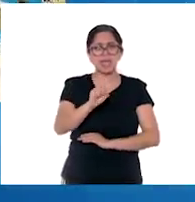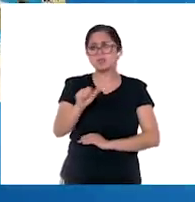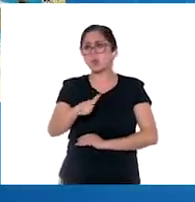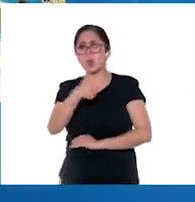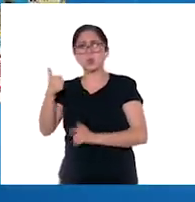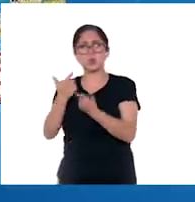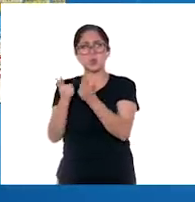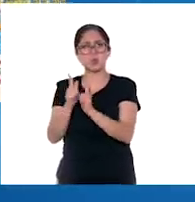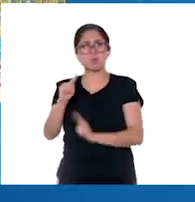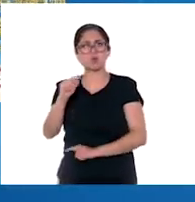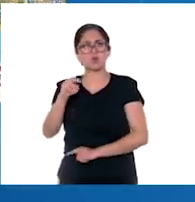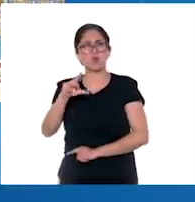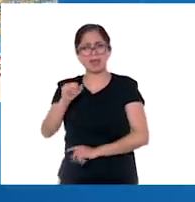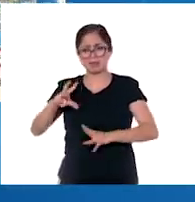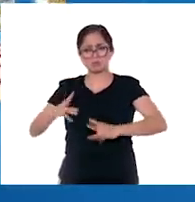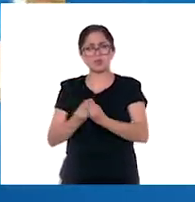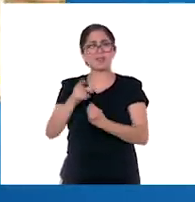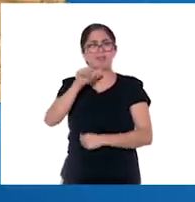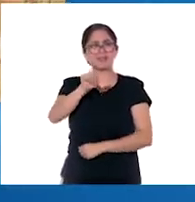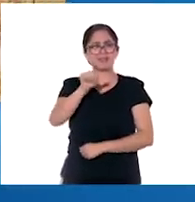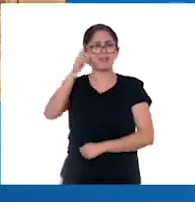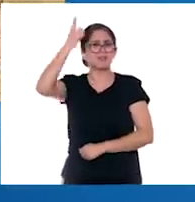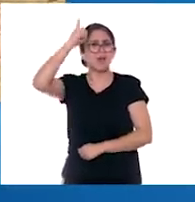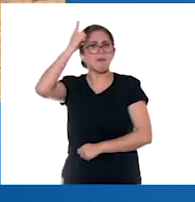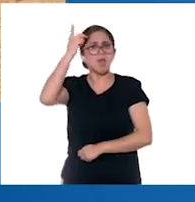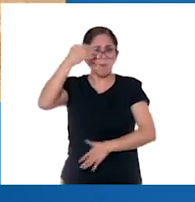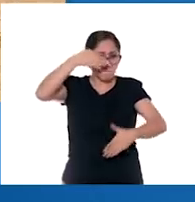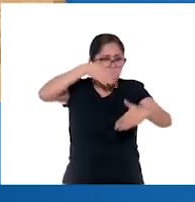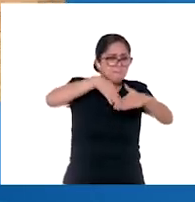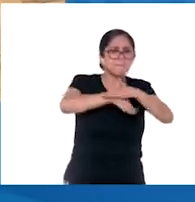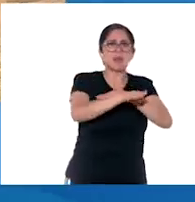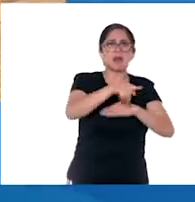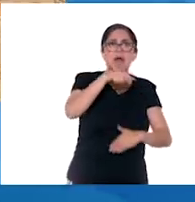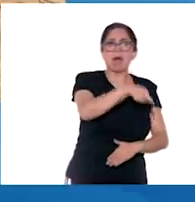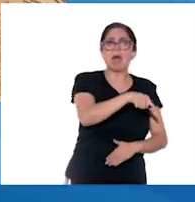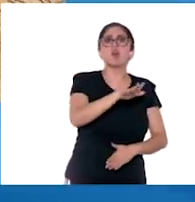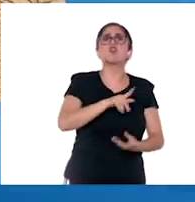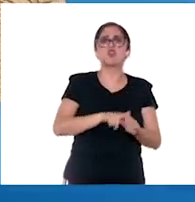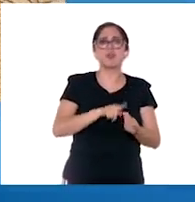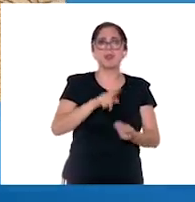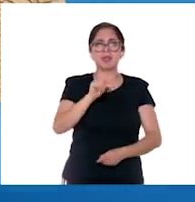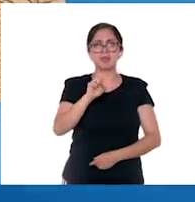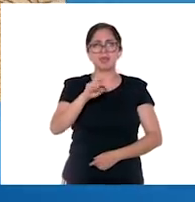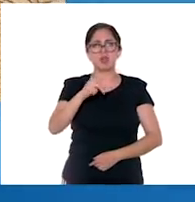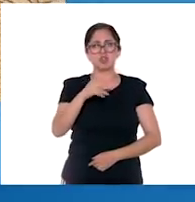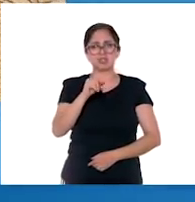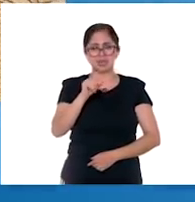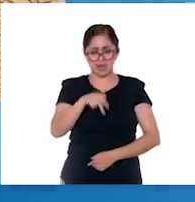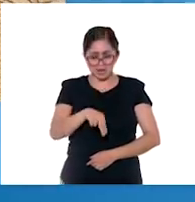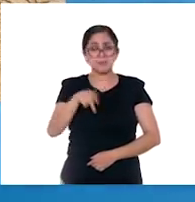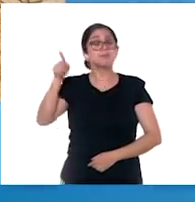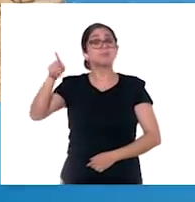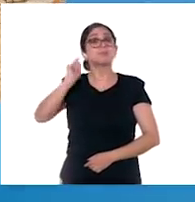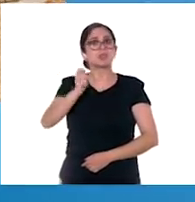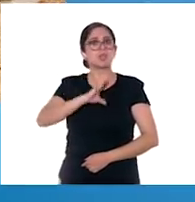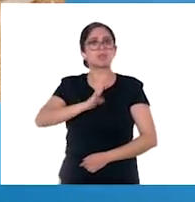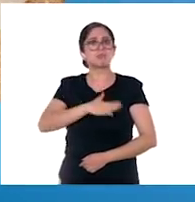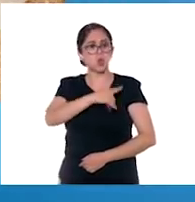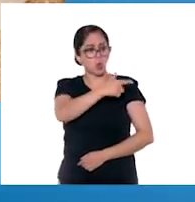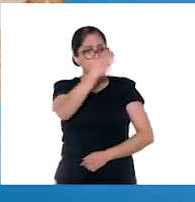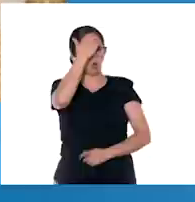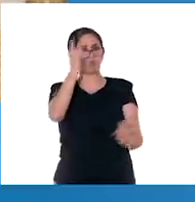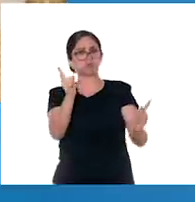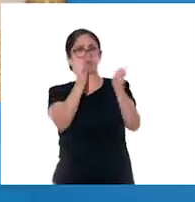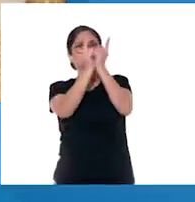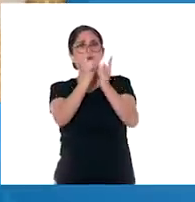totonacas, acompañados de 16 caballos, entraron por primera vez a Tenochtitlán. A la llegada de los españoles, Moctezuma conoció a Cortés,